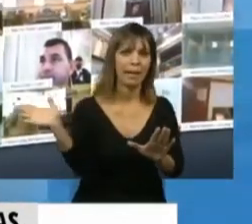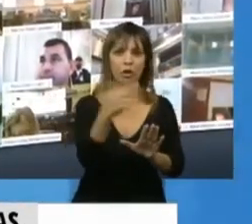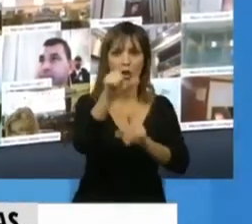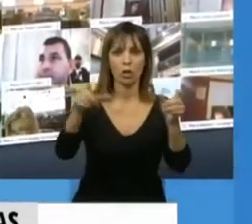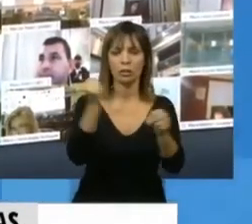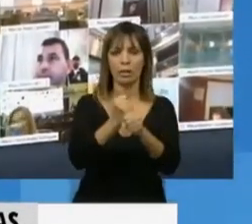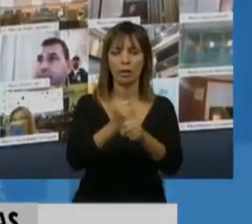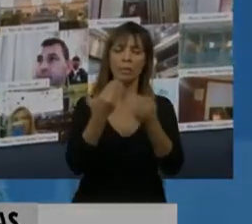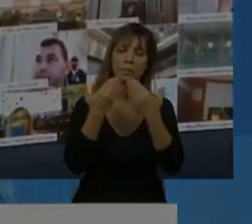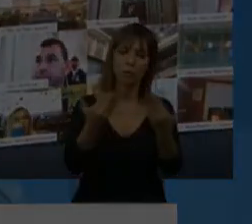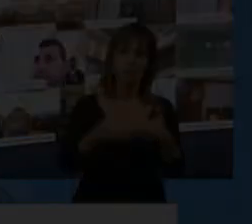trabajadores. Muchas gracias. diputada.